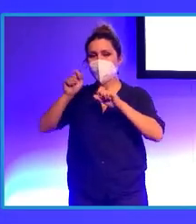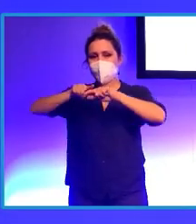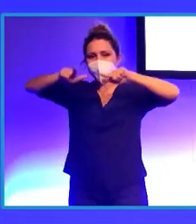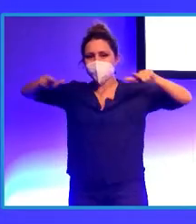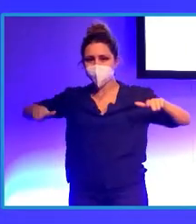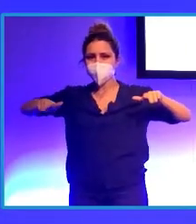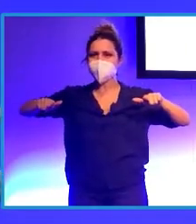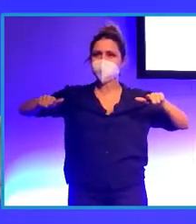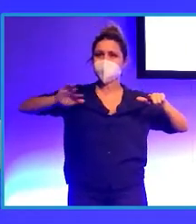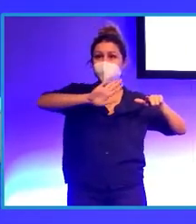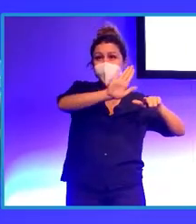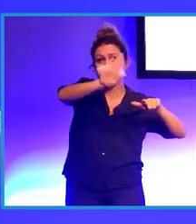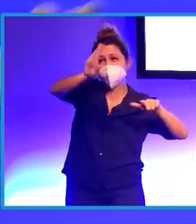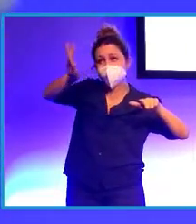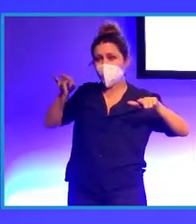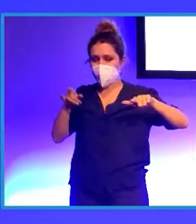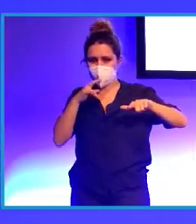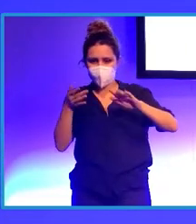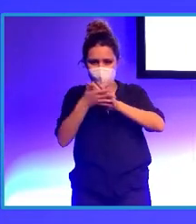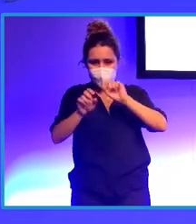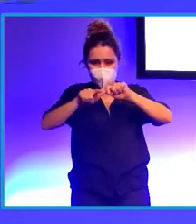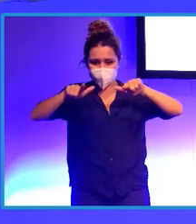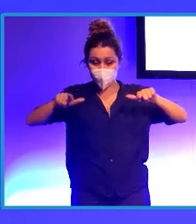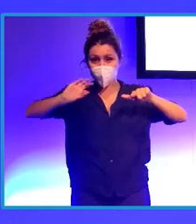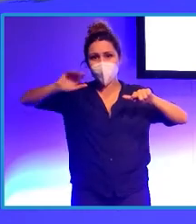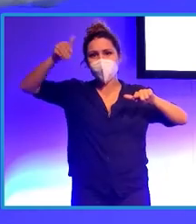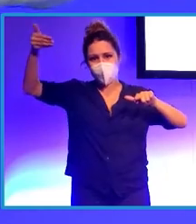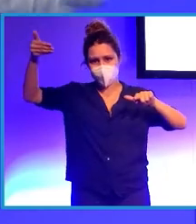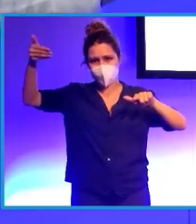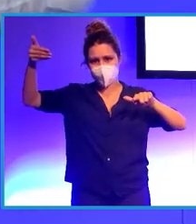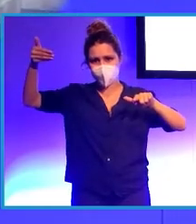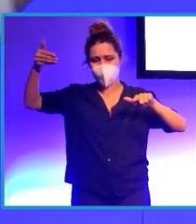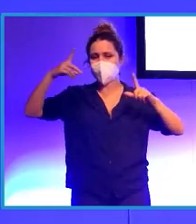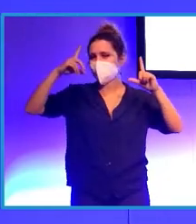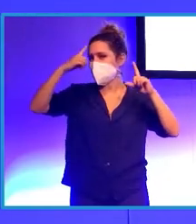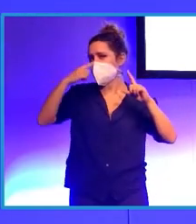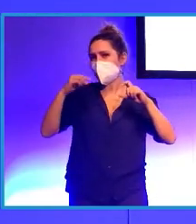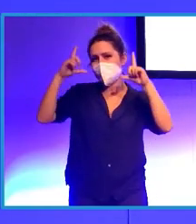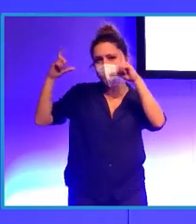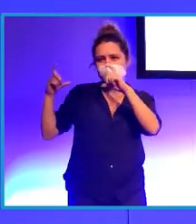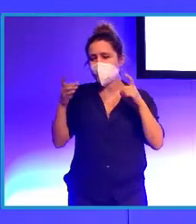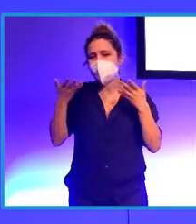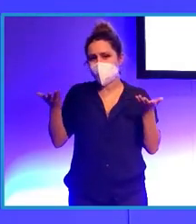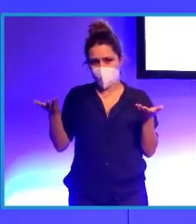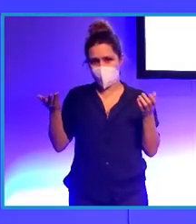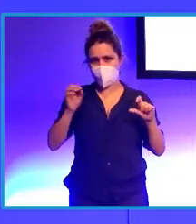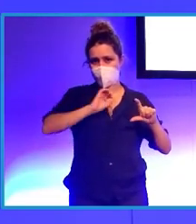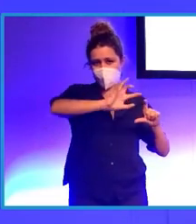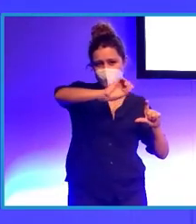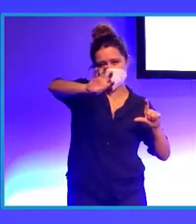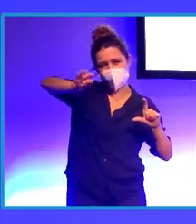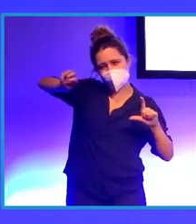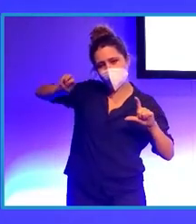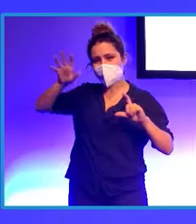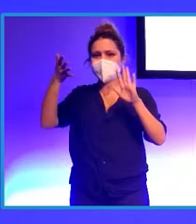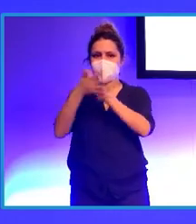programa. ¿Queremos hacerlo en el plató o queremos hacerlo fuera, como es este? Este lo hicimos fuera porque era explicar cómo las